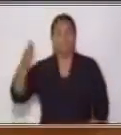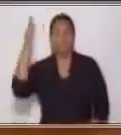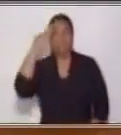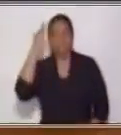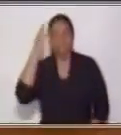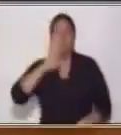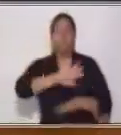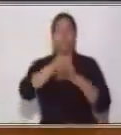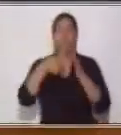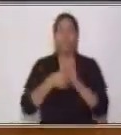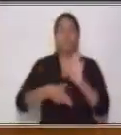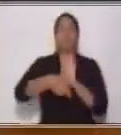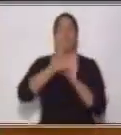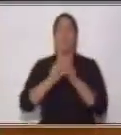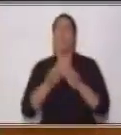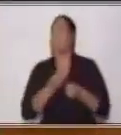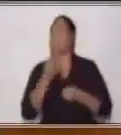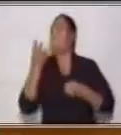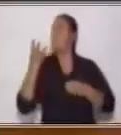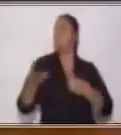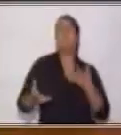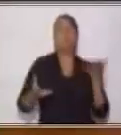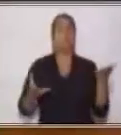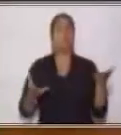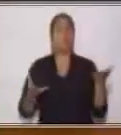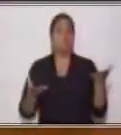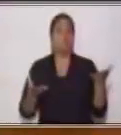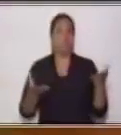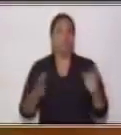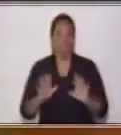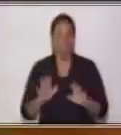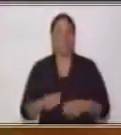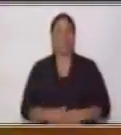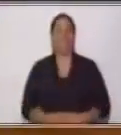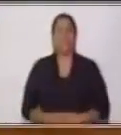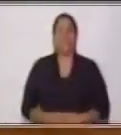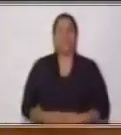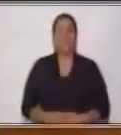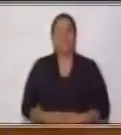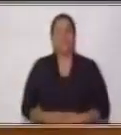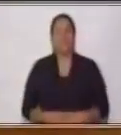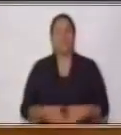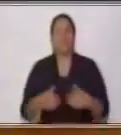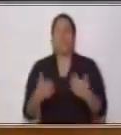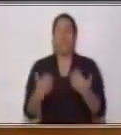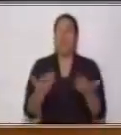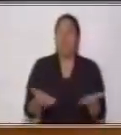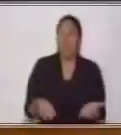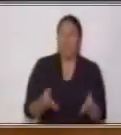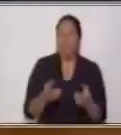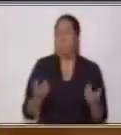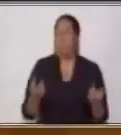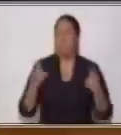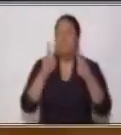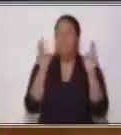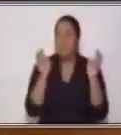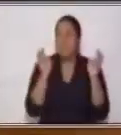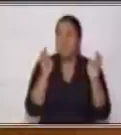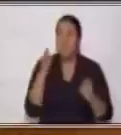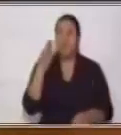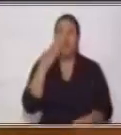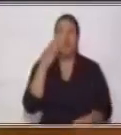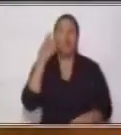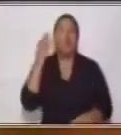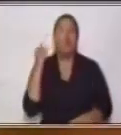repitieron el poema. Muy bien. ¿A quién era el poema? Vamos a ver. Sí. Era al abuelo. Recuerden que ellos son